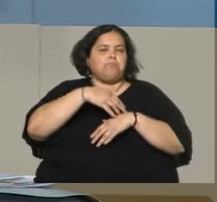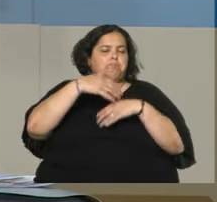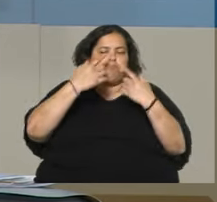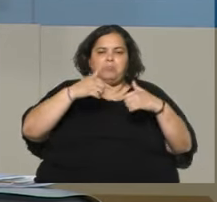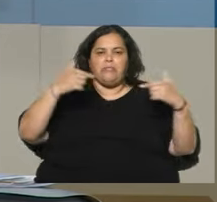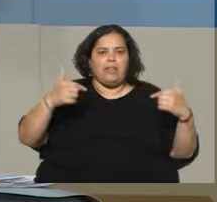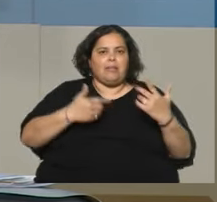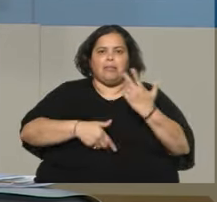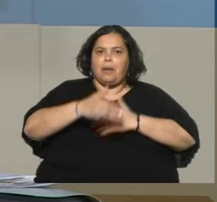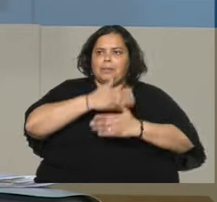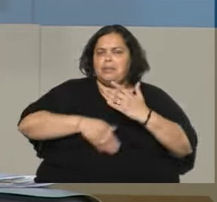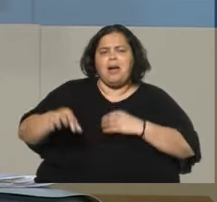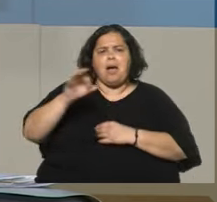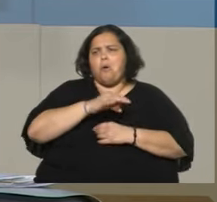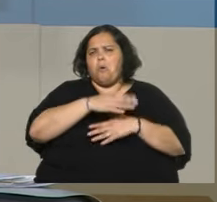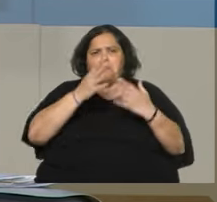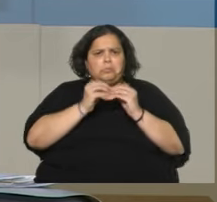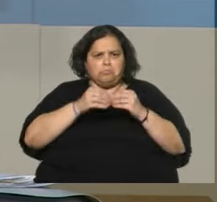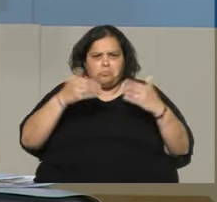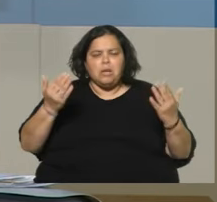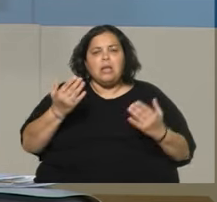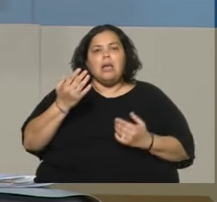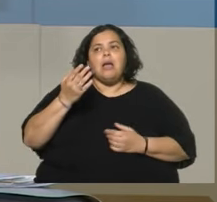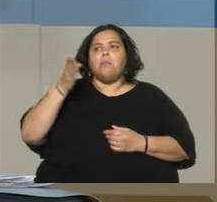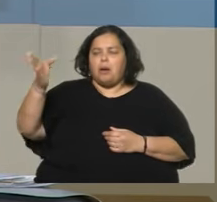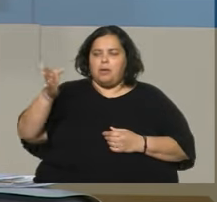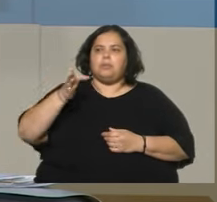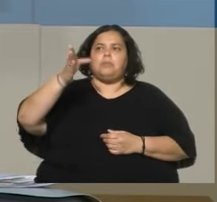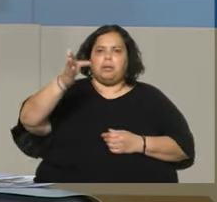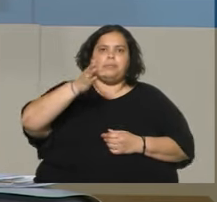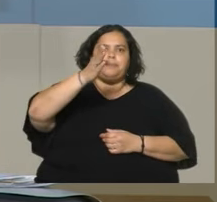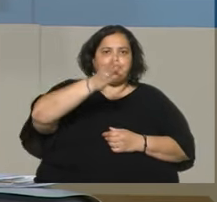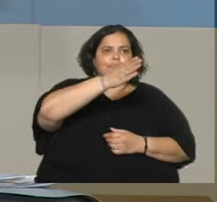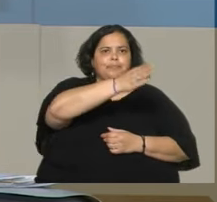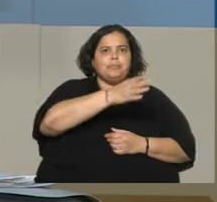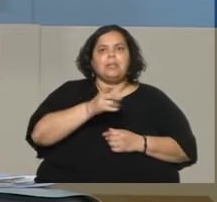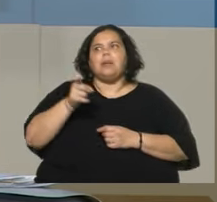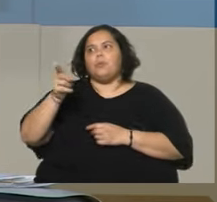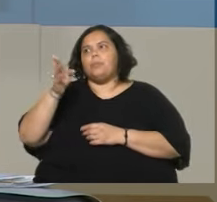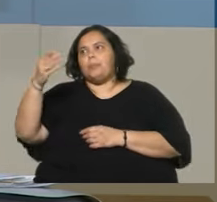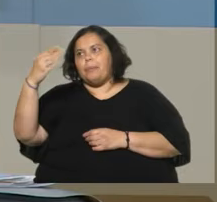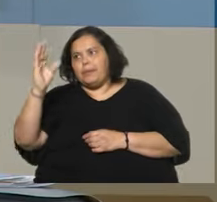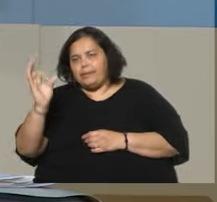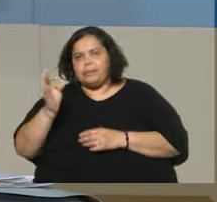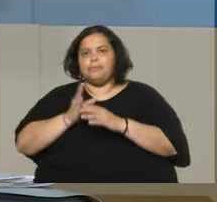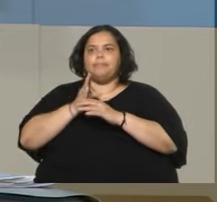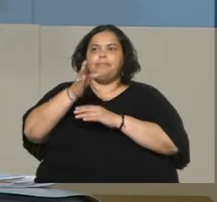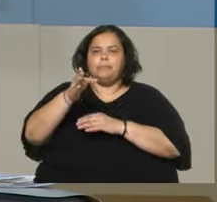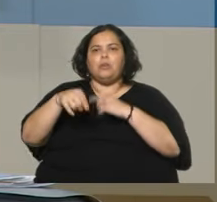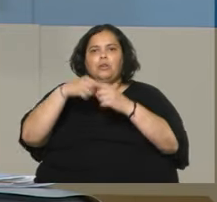migra entre toda la burocracia del Estado, entra por una puerta, entran algunas prestaciones que dan equipos del BPS, dentro del propio Banco de